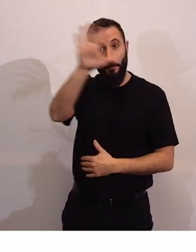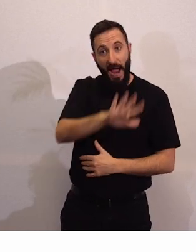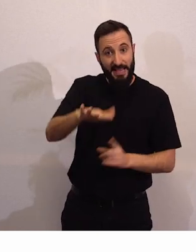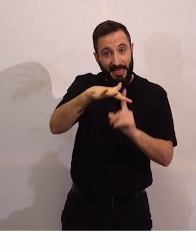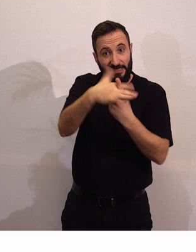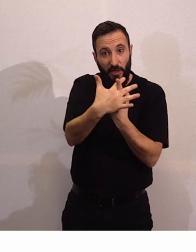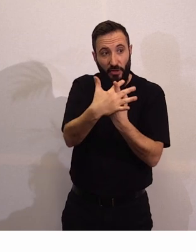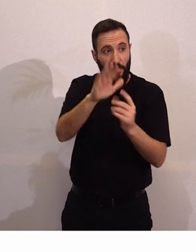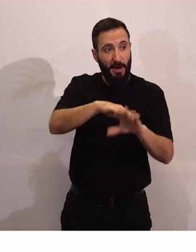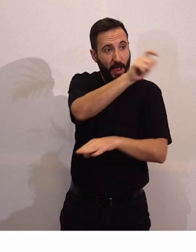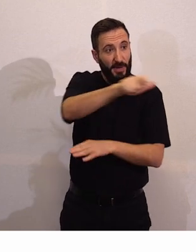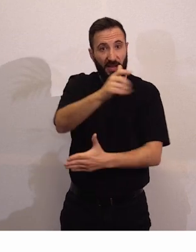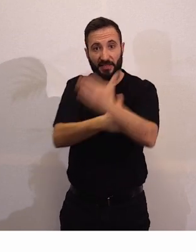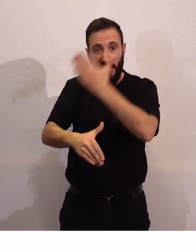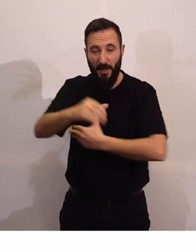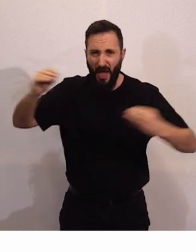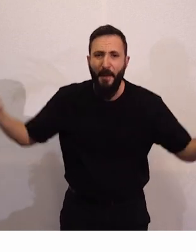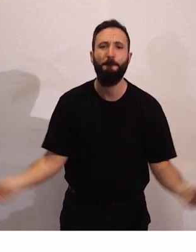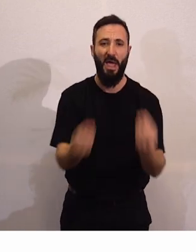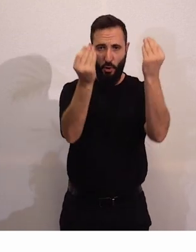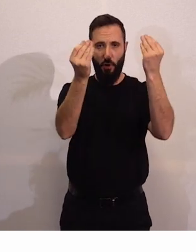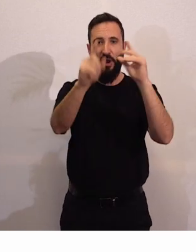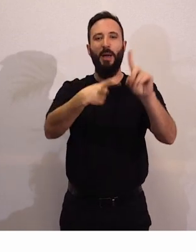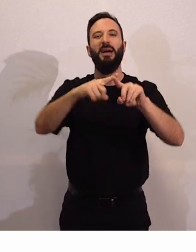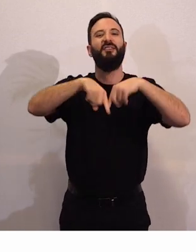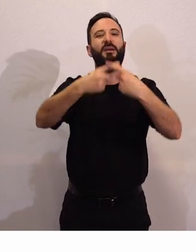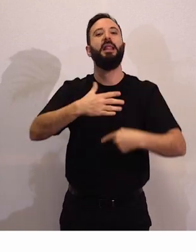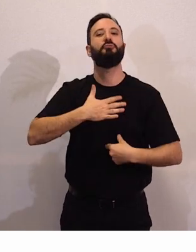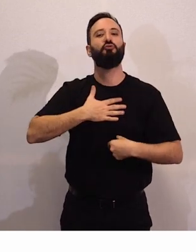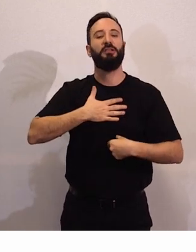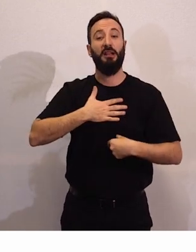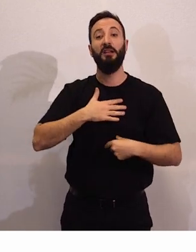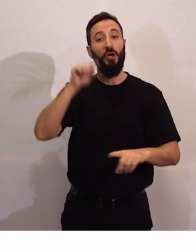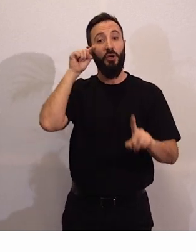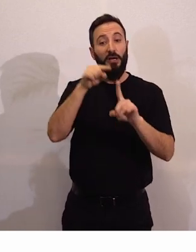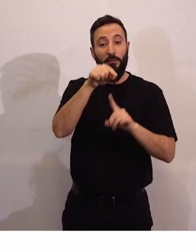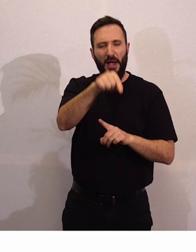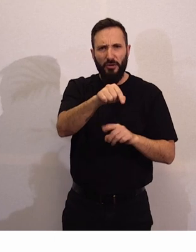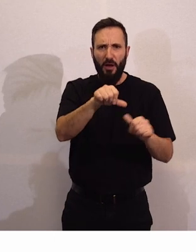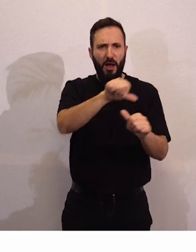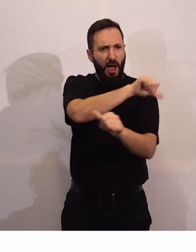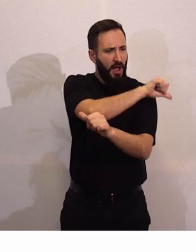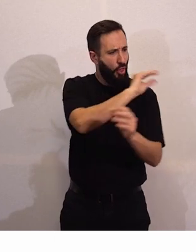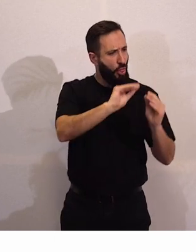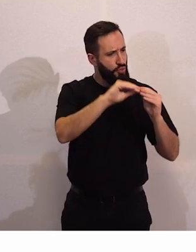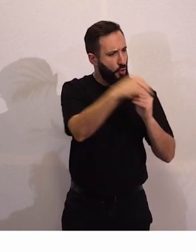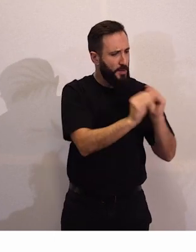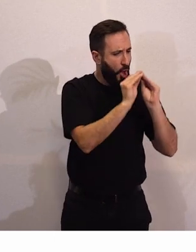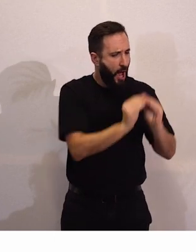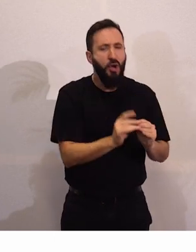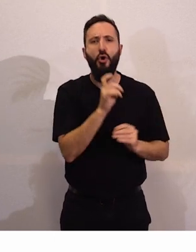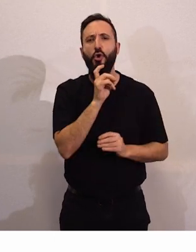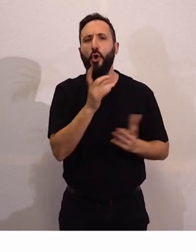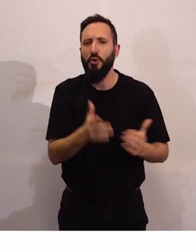todas las personas con discapacidad y para nuestras familias. Para eso, ¿cómo hemos construido este documento? Teníamos que